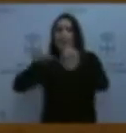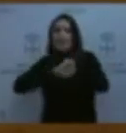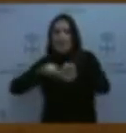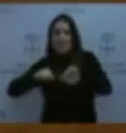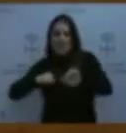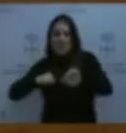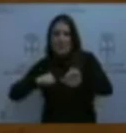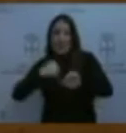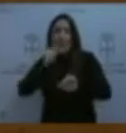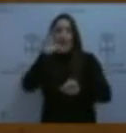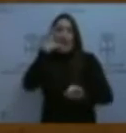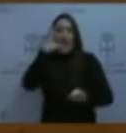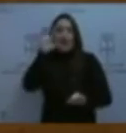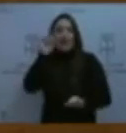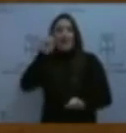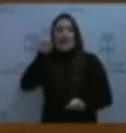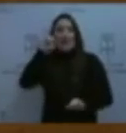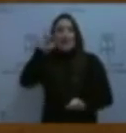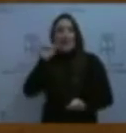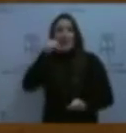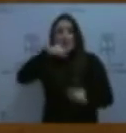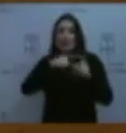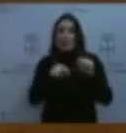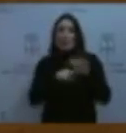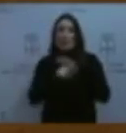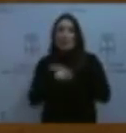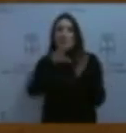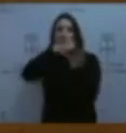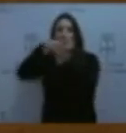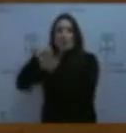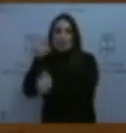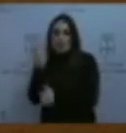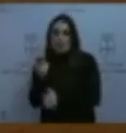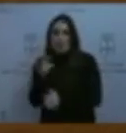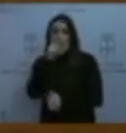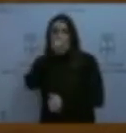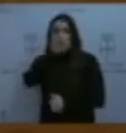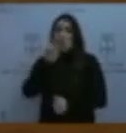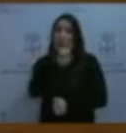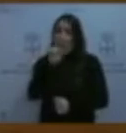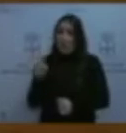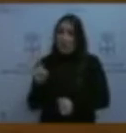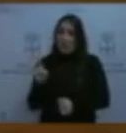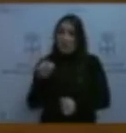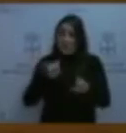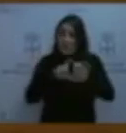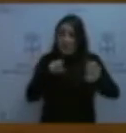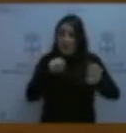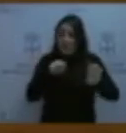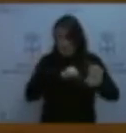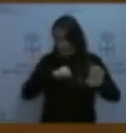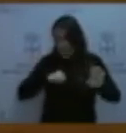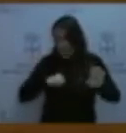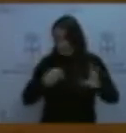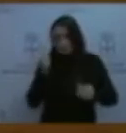que aquí en Asturias gestiona dos centros educativos. En 2011, una de las cosas que se plantea esta empresa privada